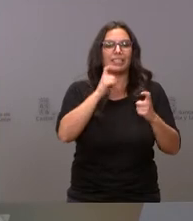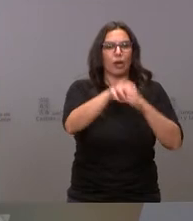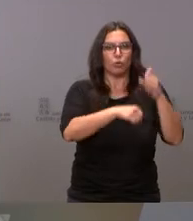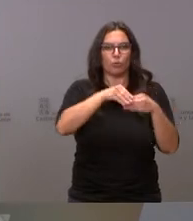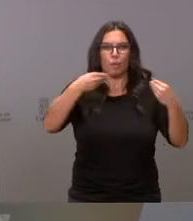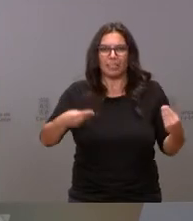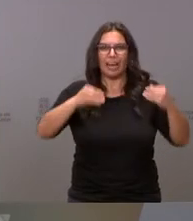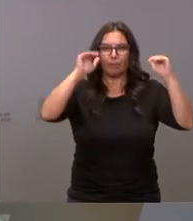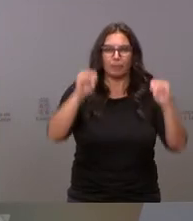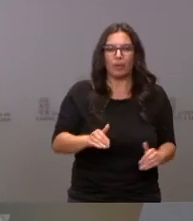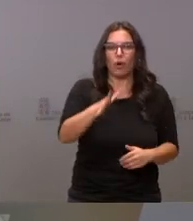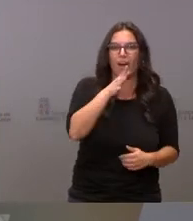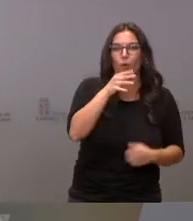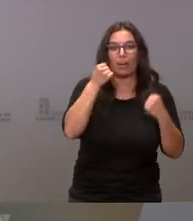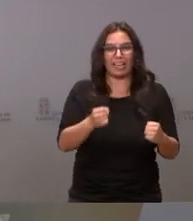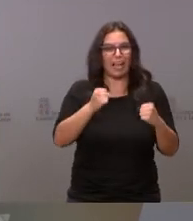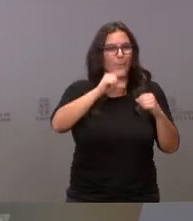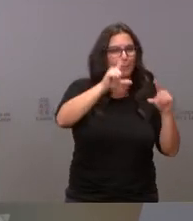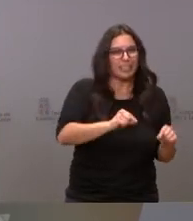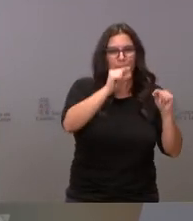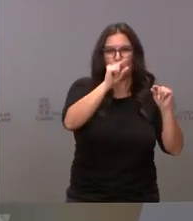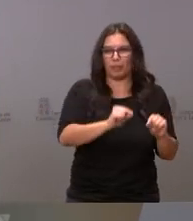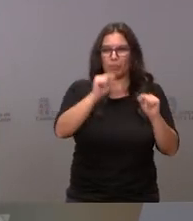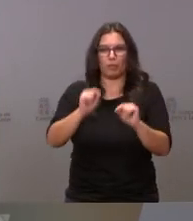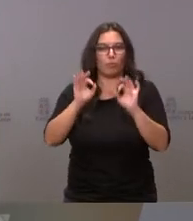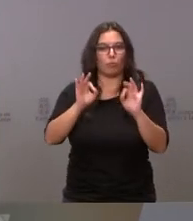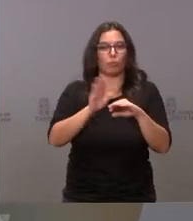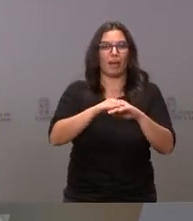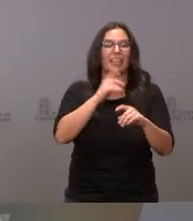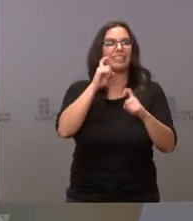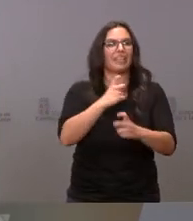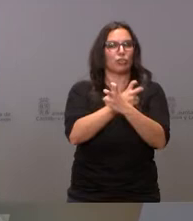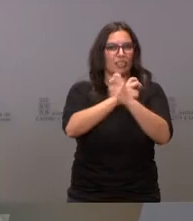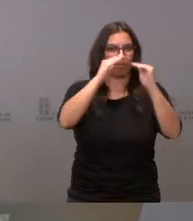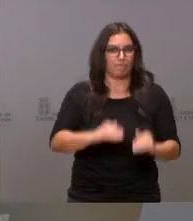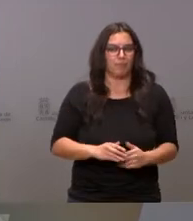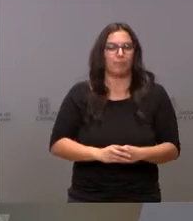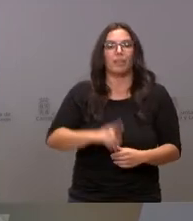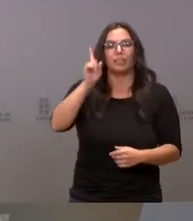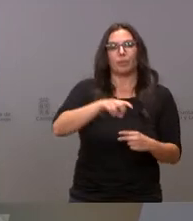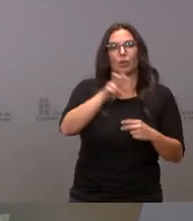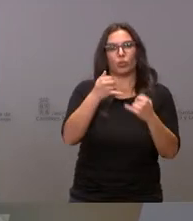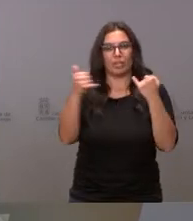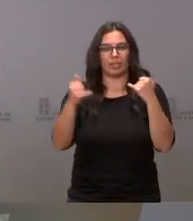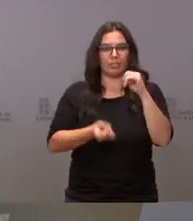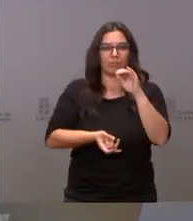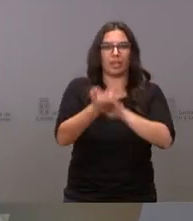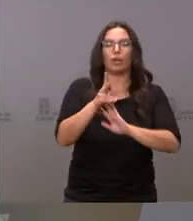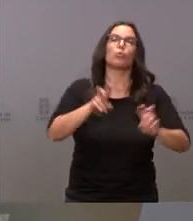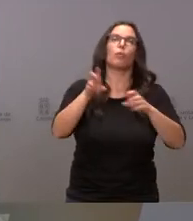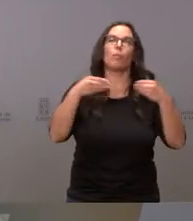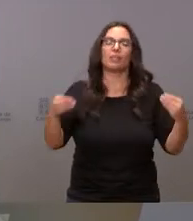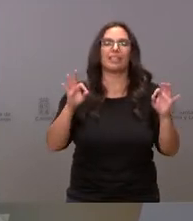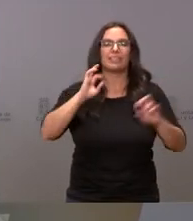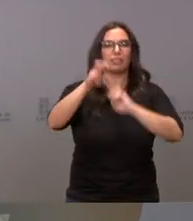materias primas, agua y energía y su no toxicidad. En segundo lugar, otra línea de desarrollo de nuevos materiales, preferentemente de origen